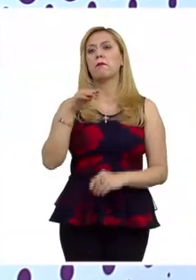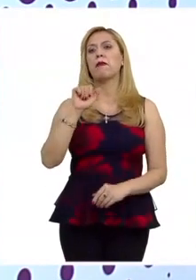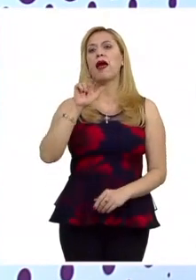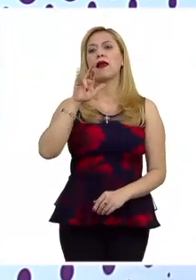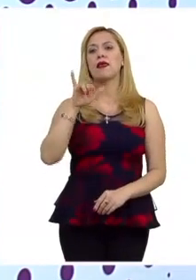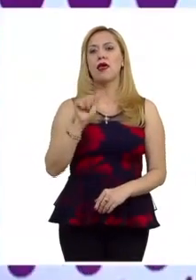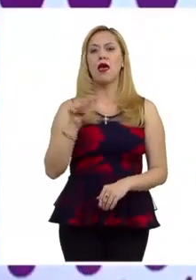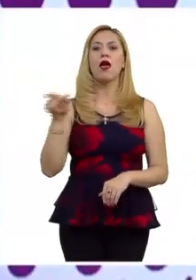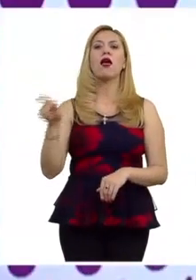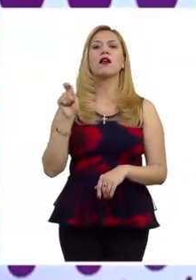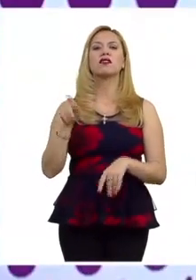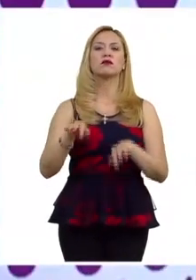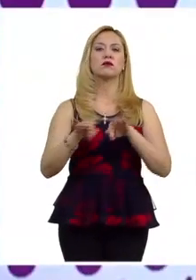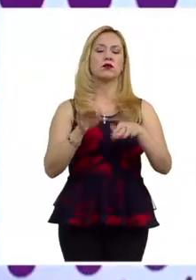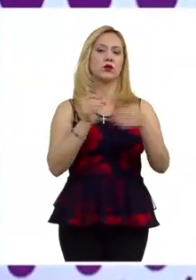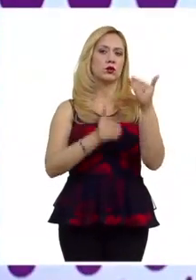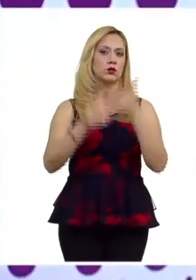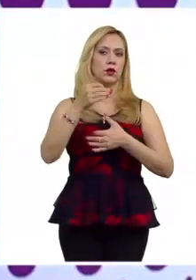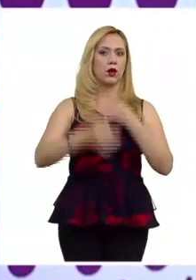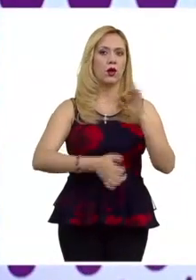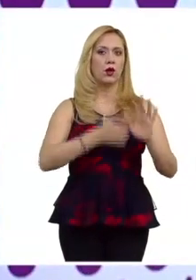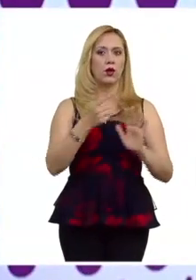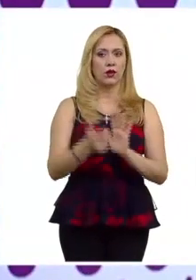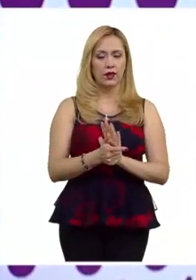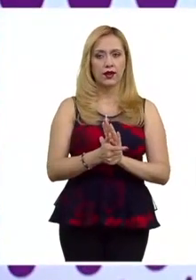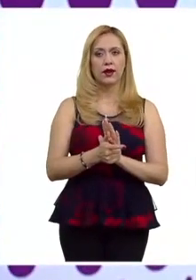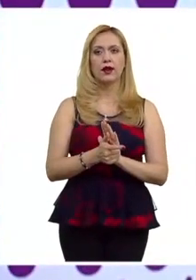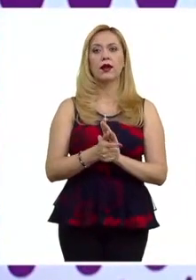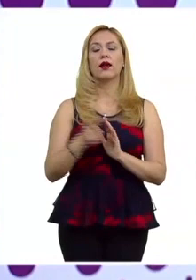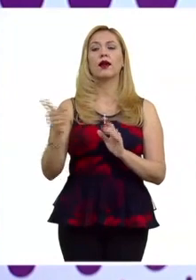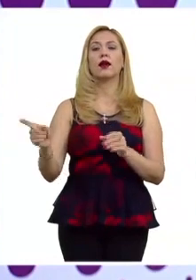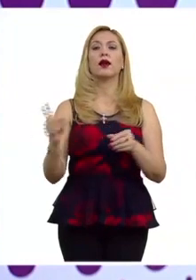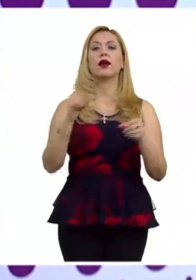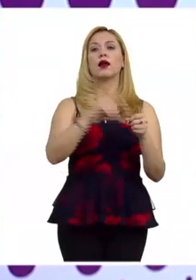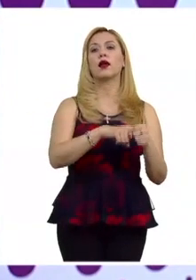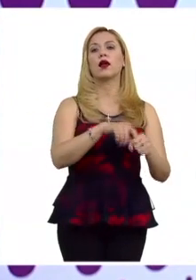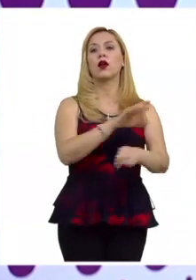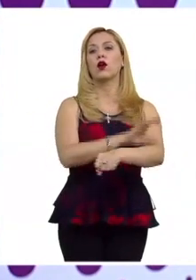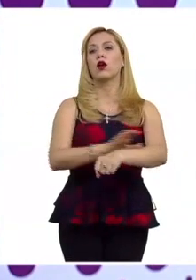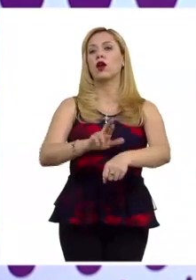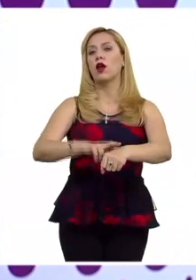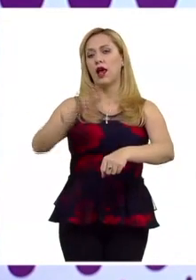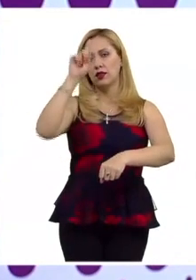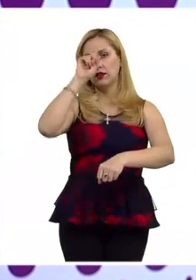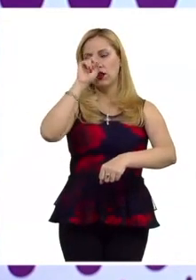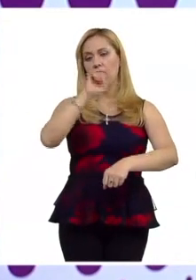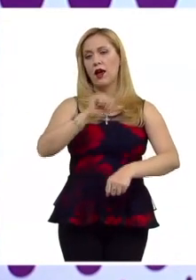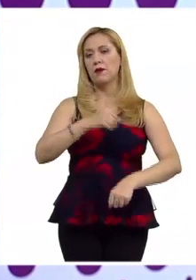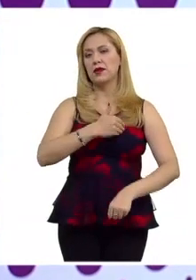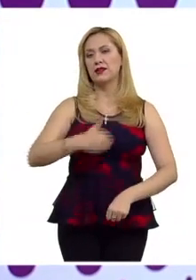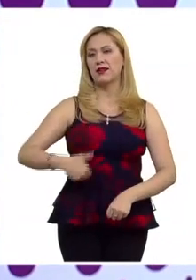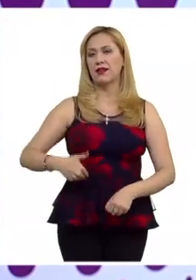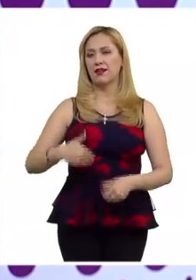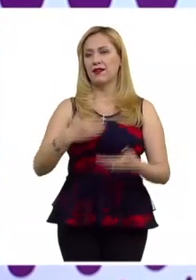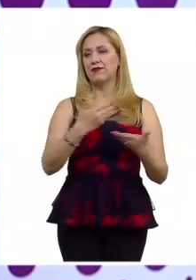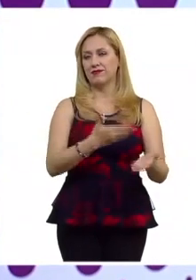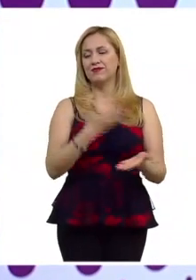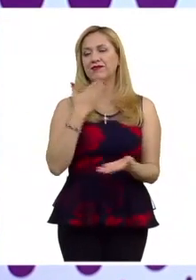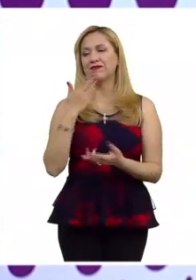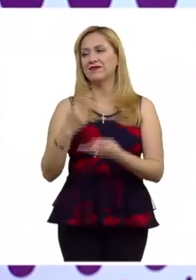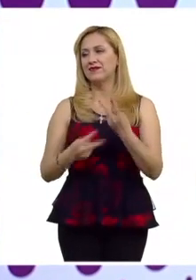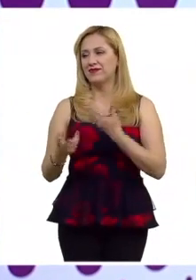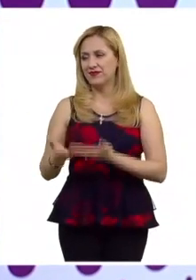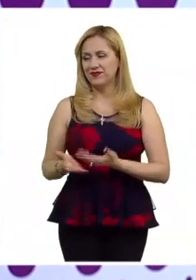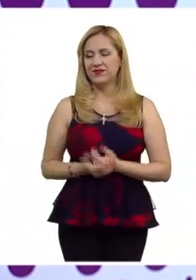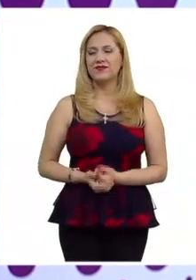quien es secretaria de Estudio y Cuenta en la Suprema Corte de Justicia de la Nación, adscrita a la Coordinación General de Asesores de la Presidencia. Bienvenida. Gracias, Roberto.